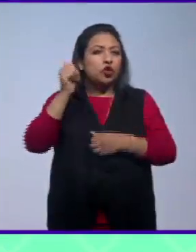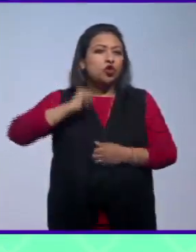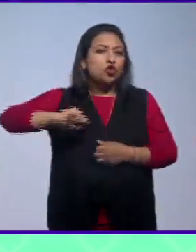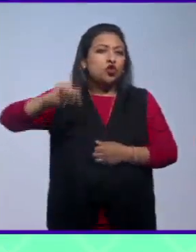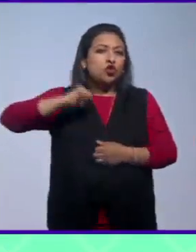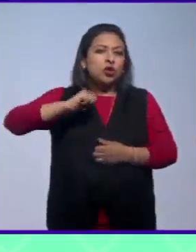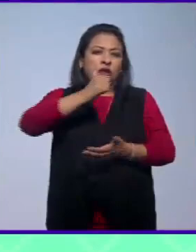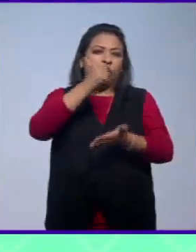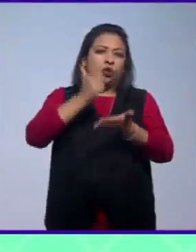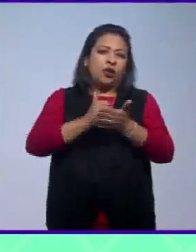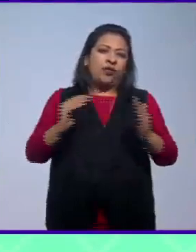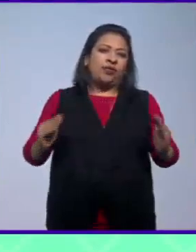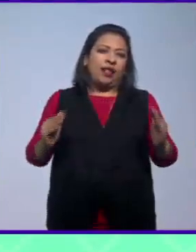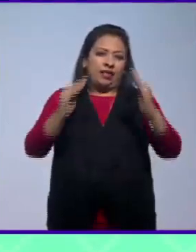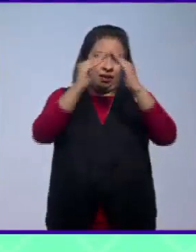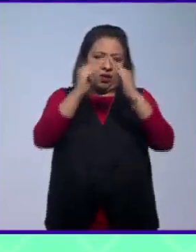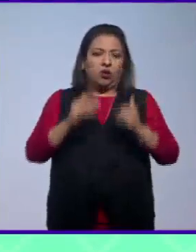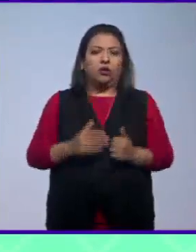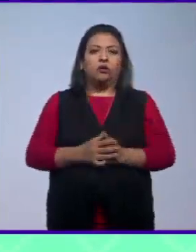antigua ciudad de Tratelolco.